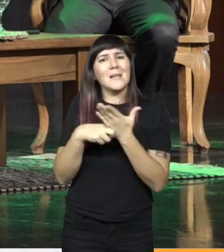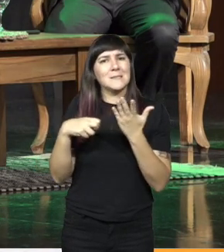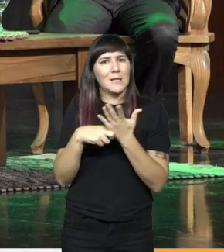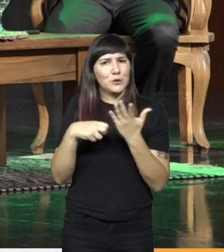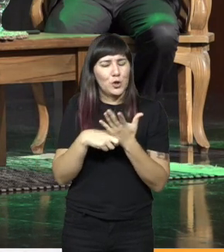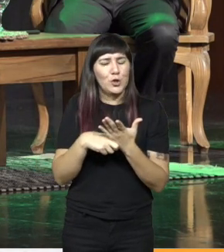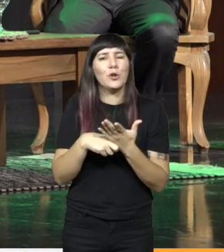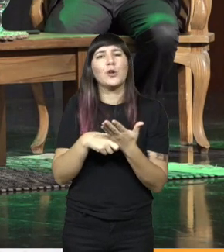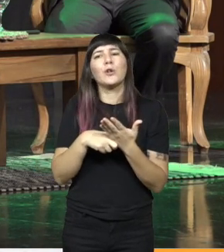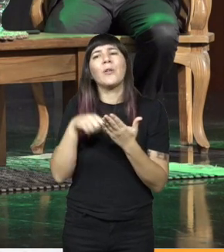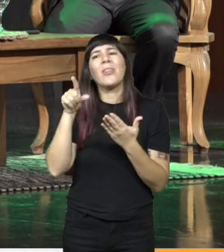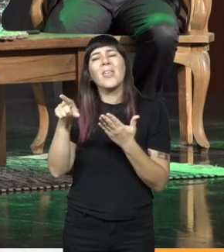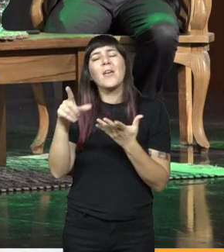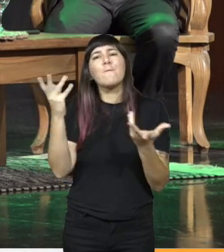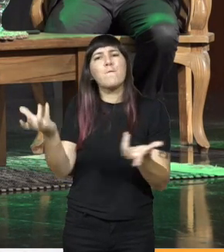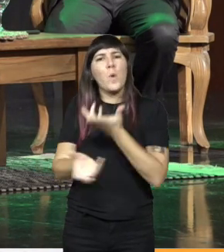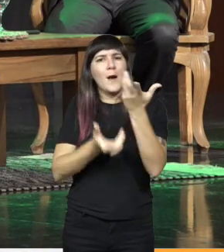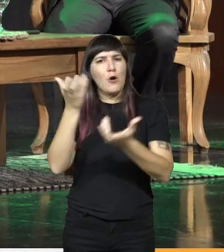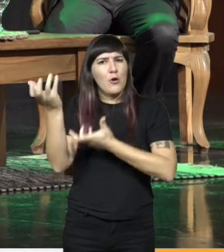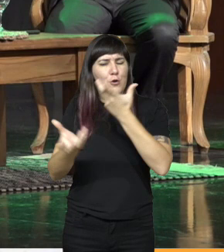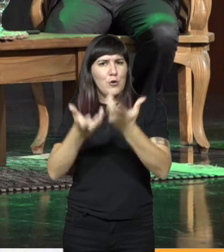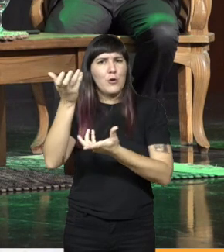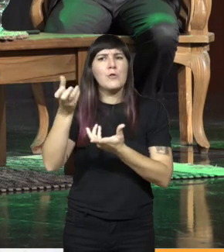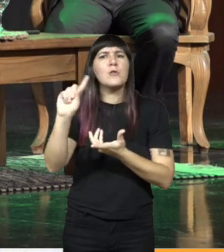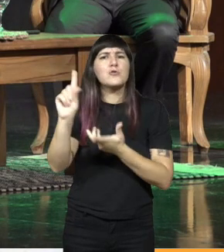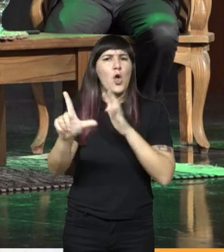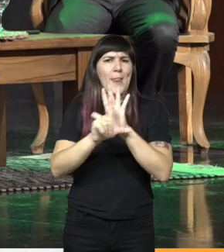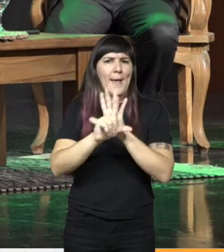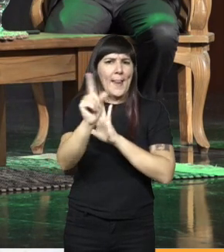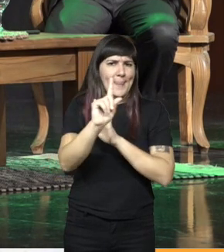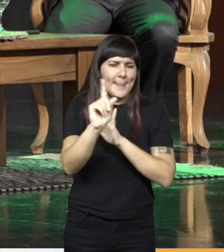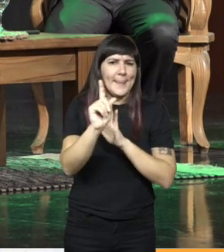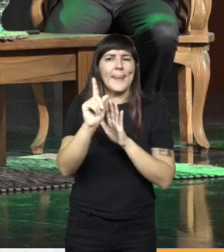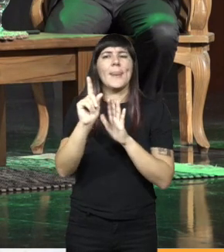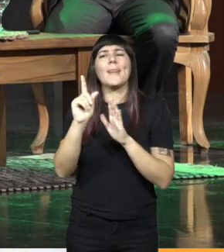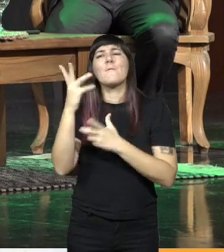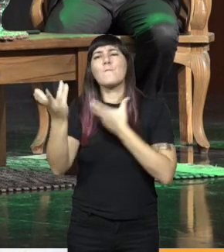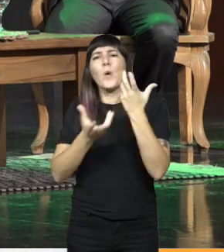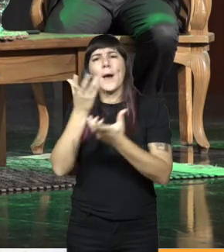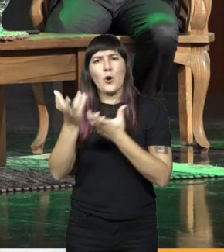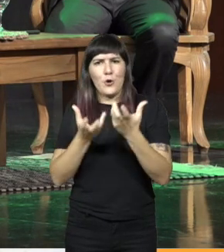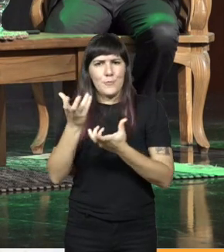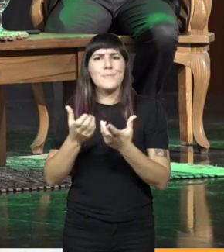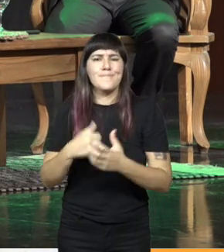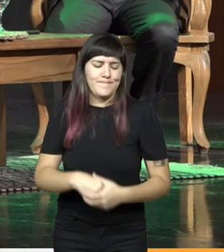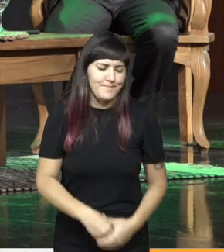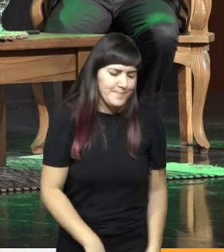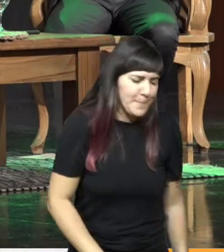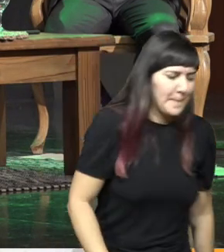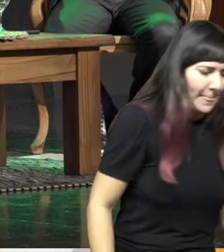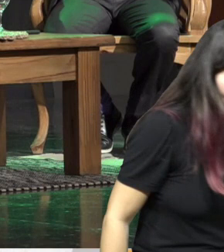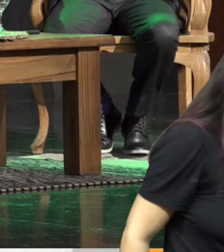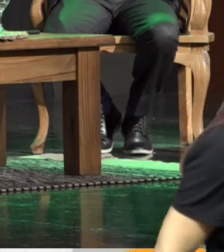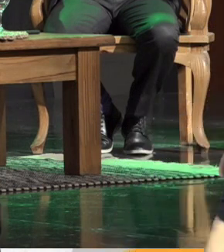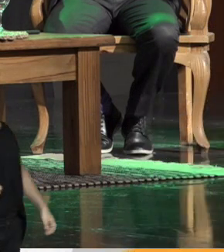de fuego no legal fuego de otras partes